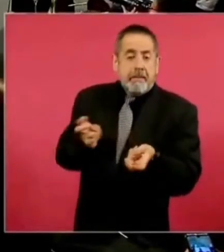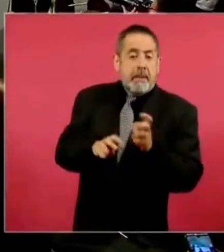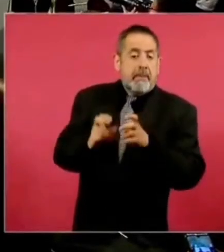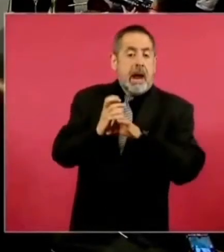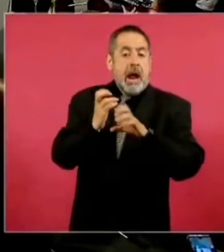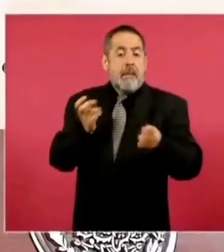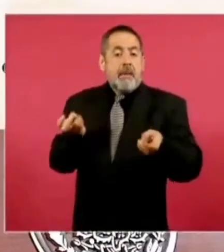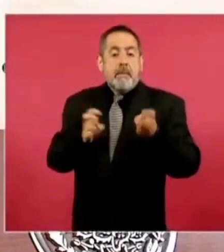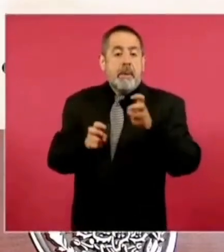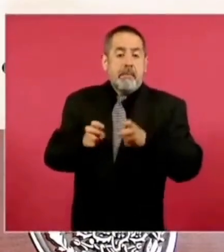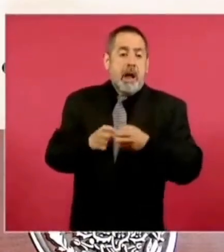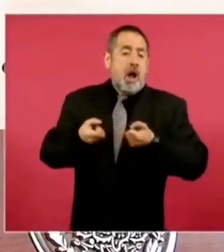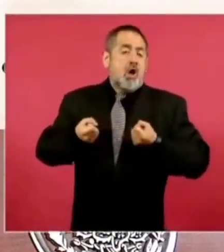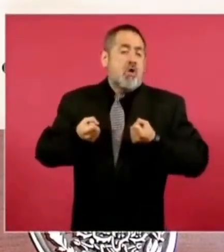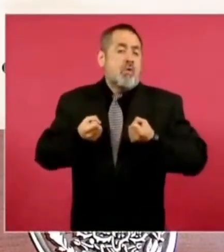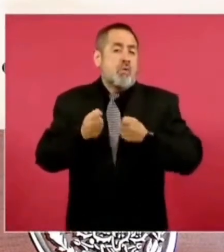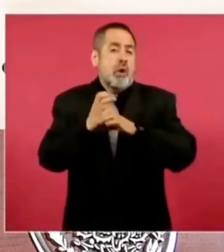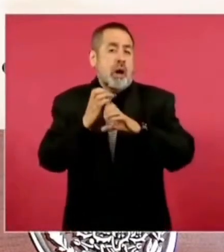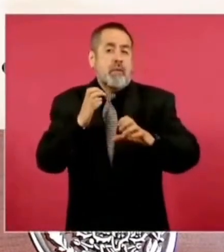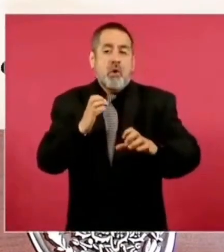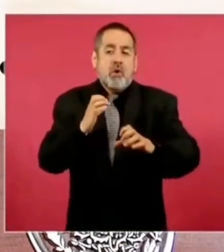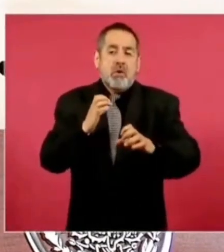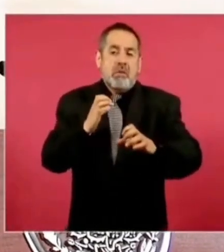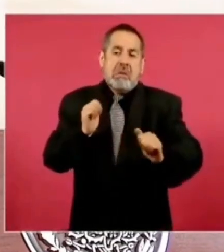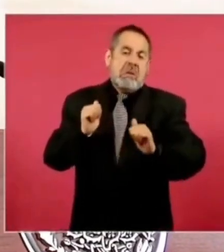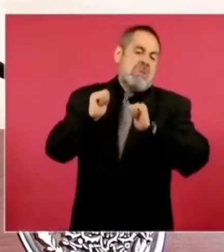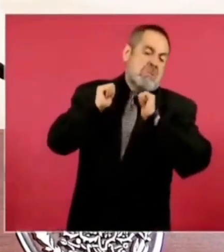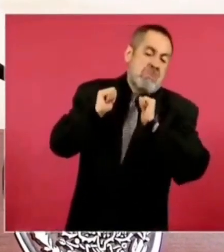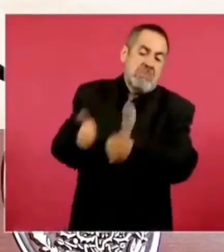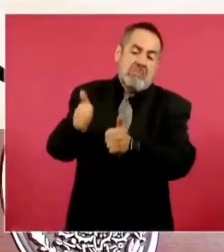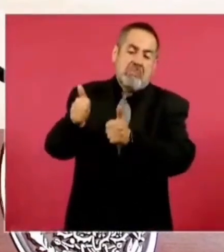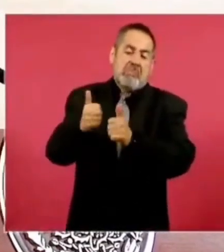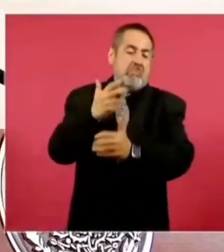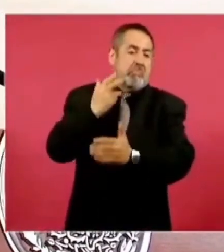Eso es inhumano, antiético,